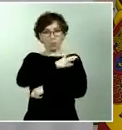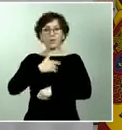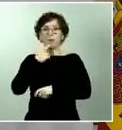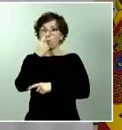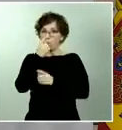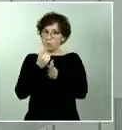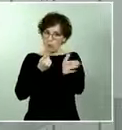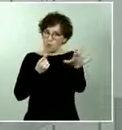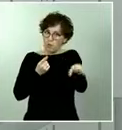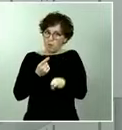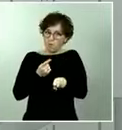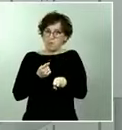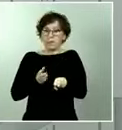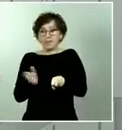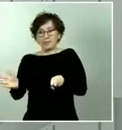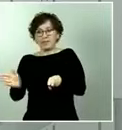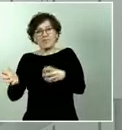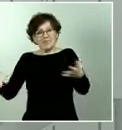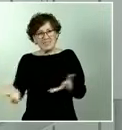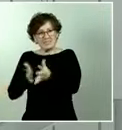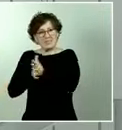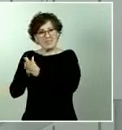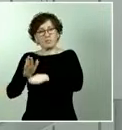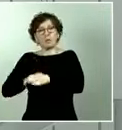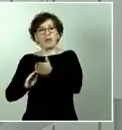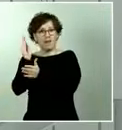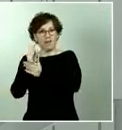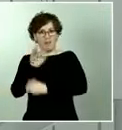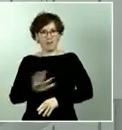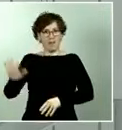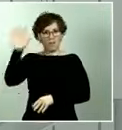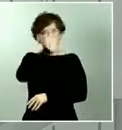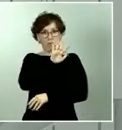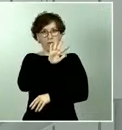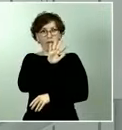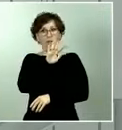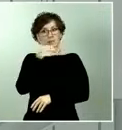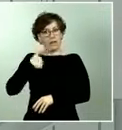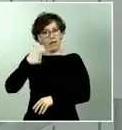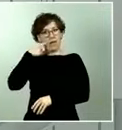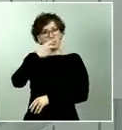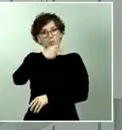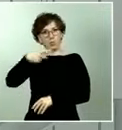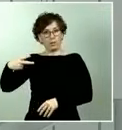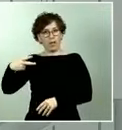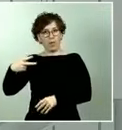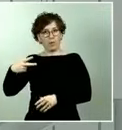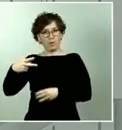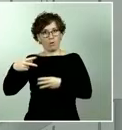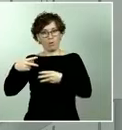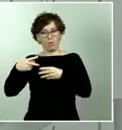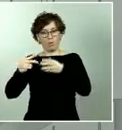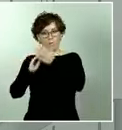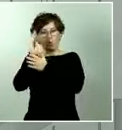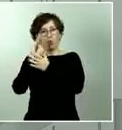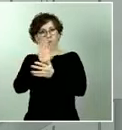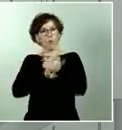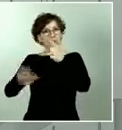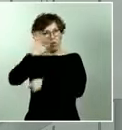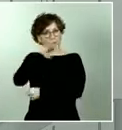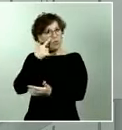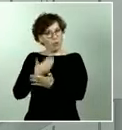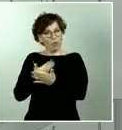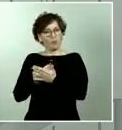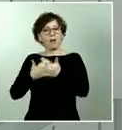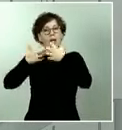de la producción nacional hemos conseguido resultados ya palpables en los tres ejes en cuanto a producción nacional en materia de equipos de ventilación mecánica